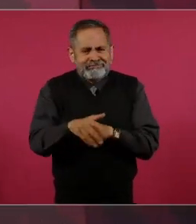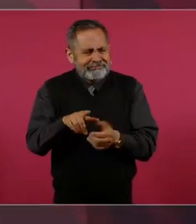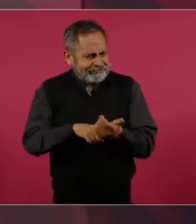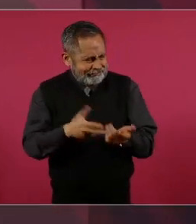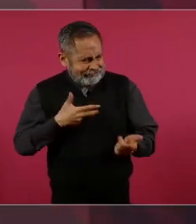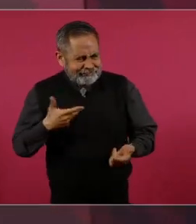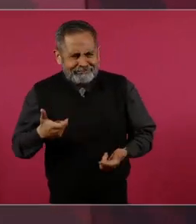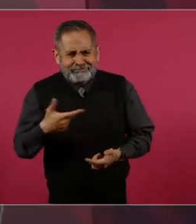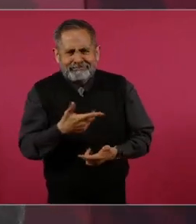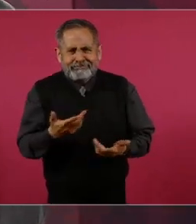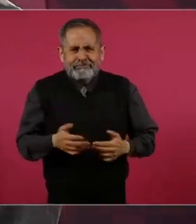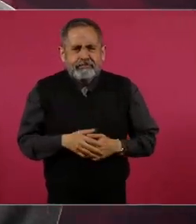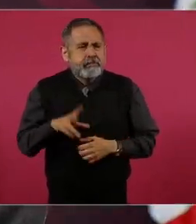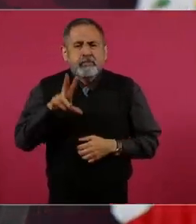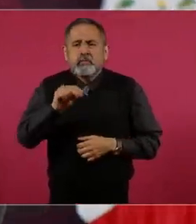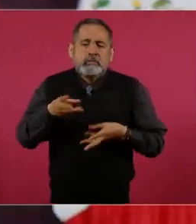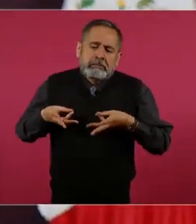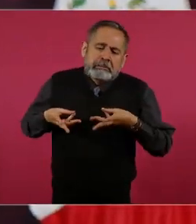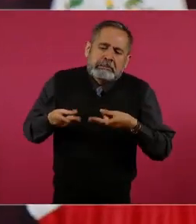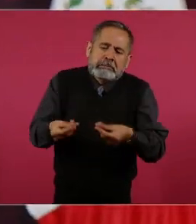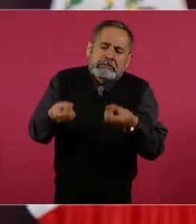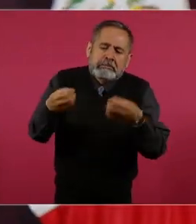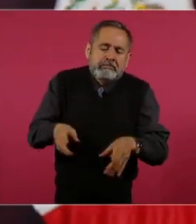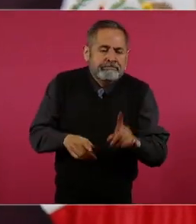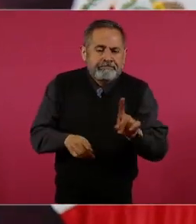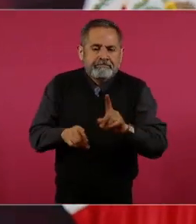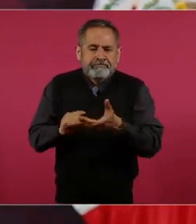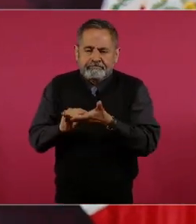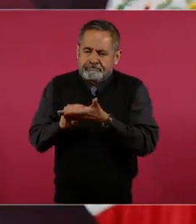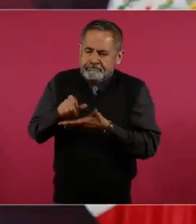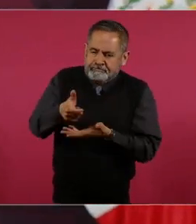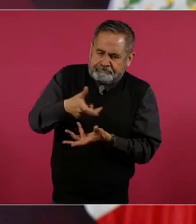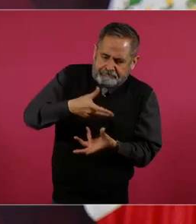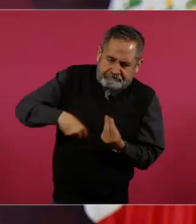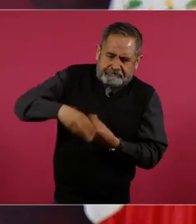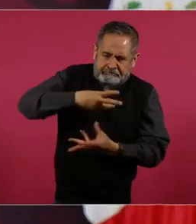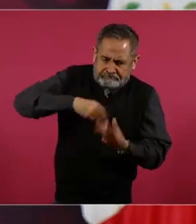Esto no es un gasto, es una inversión.